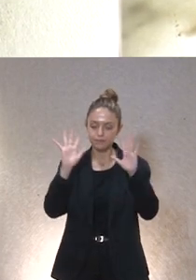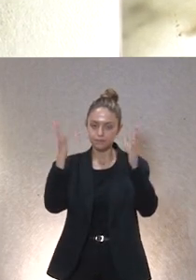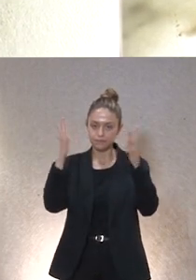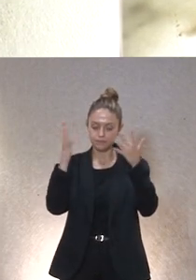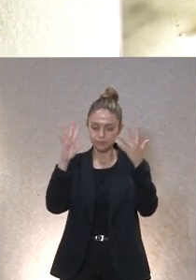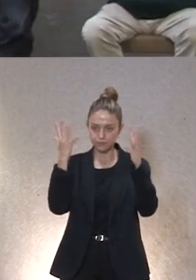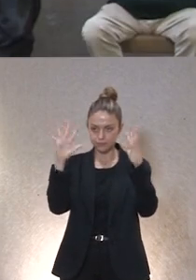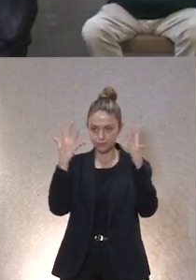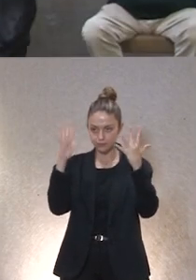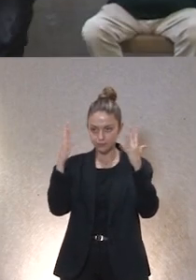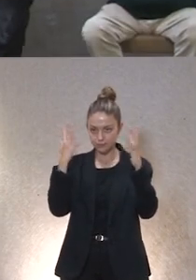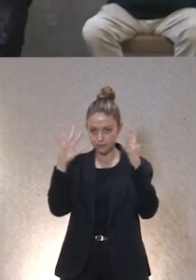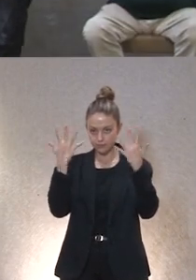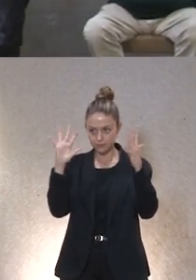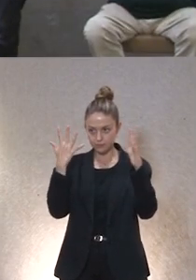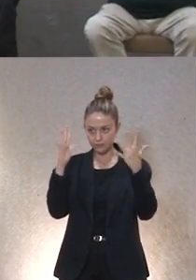gracias